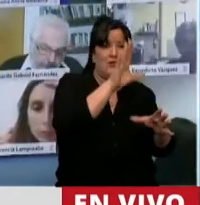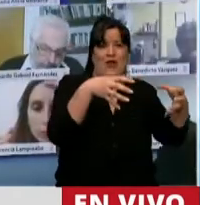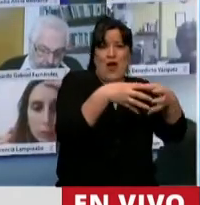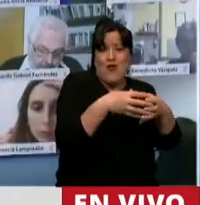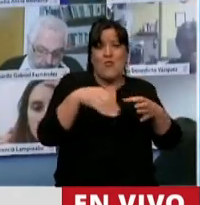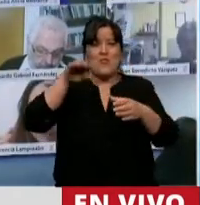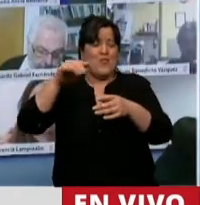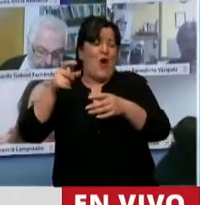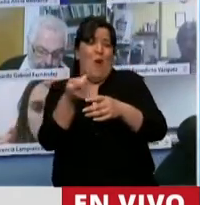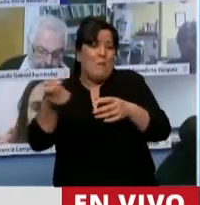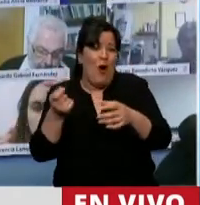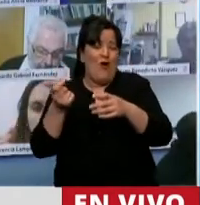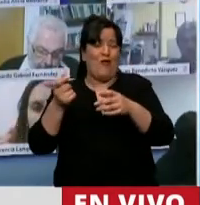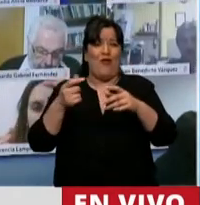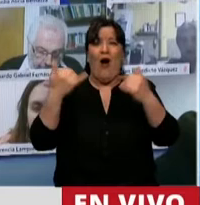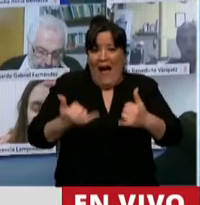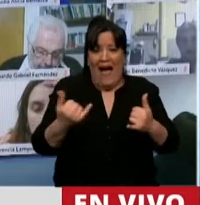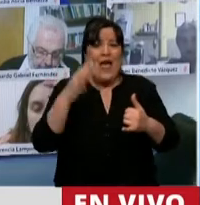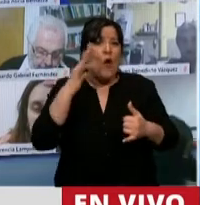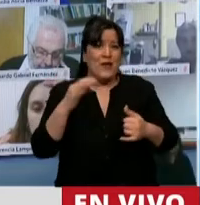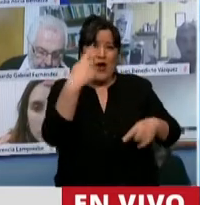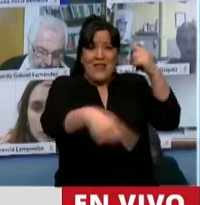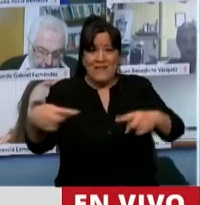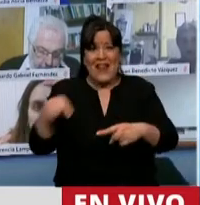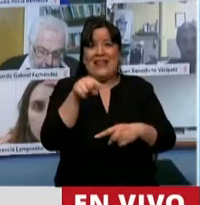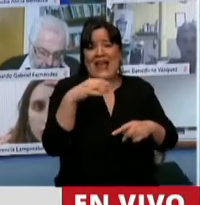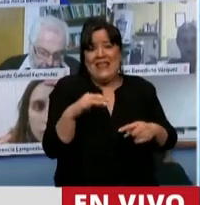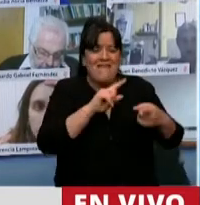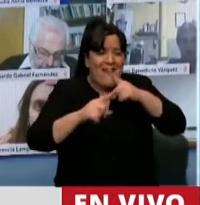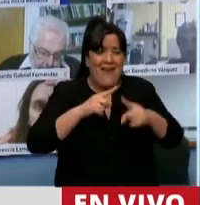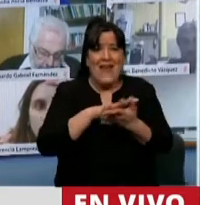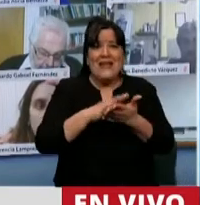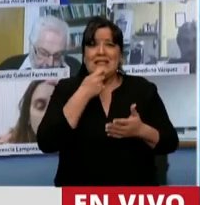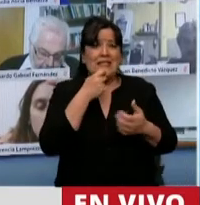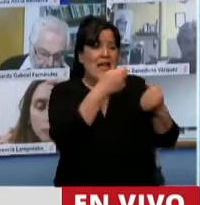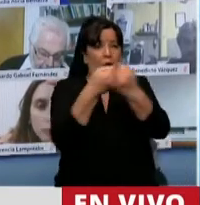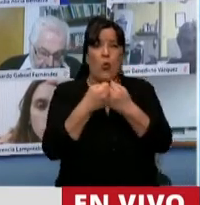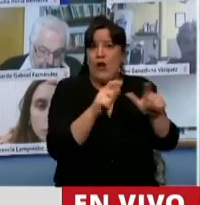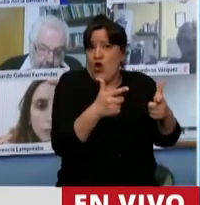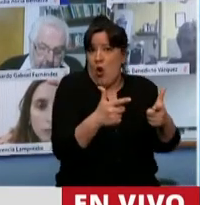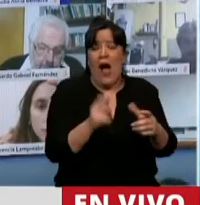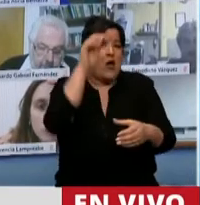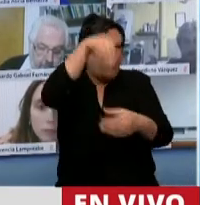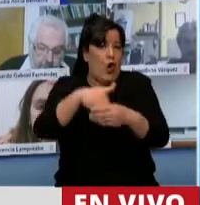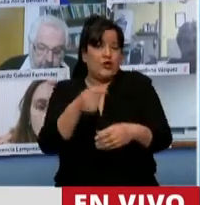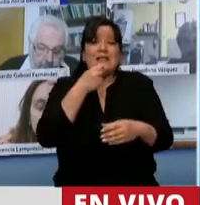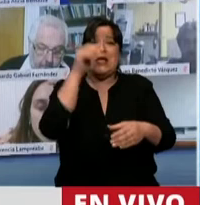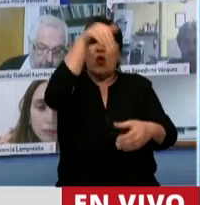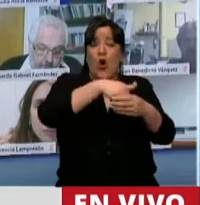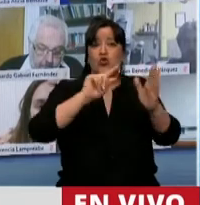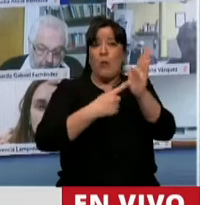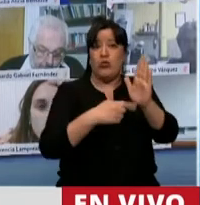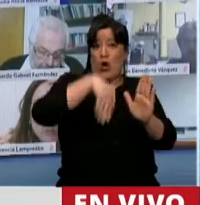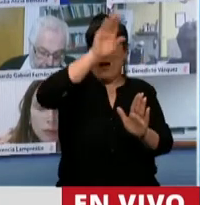nosotras tenemos que discernir nuestras diferencias. Ya se sabe, si no hay consenso, se vota. Y el que más voto junta,